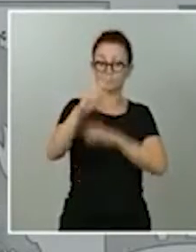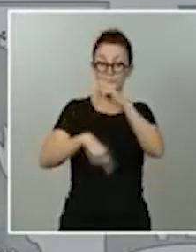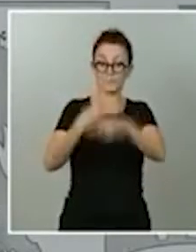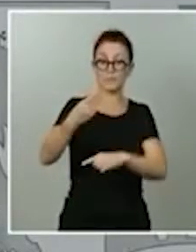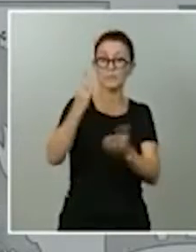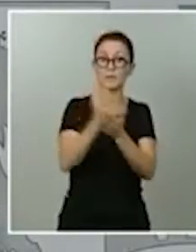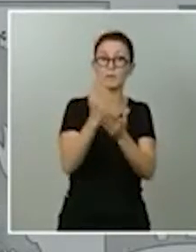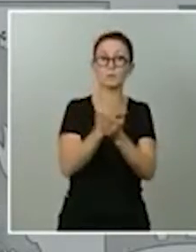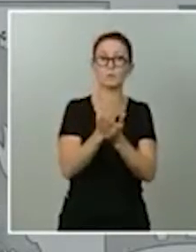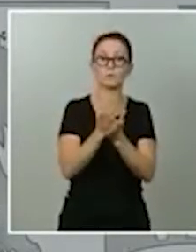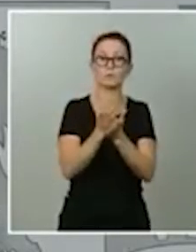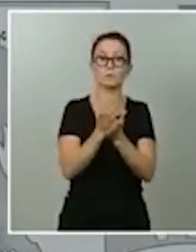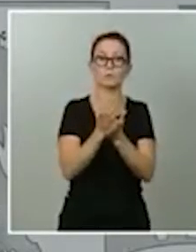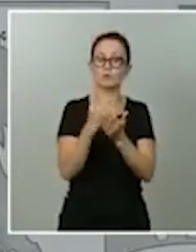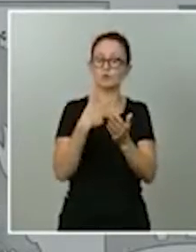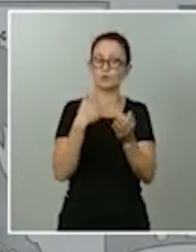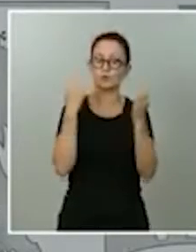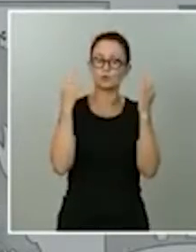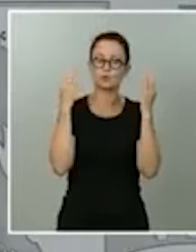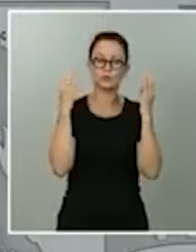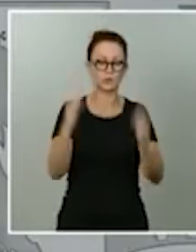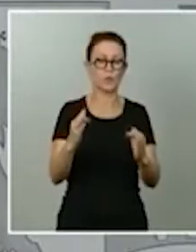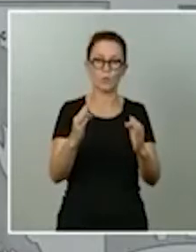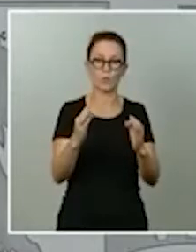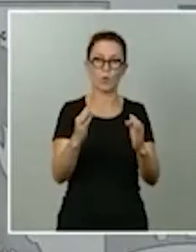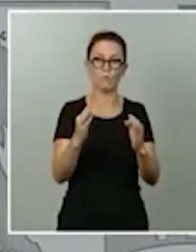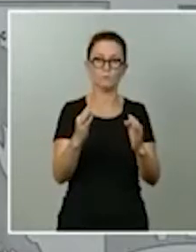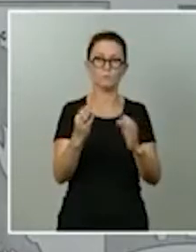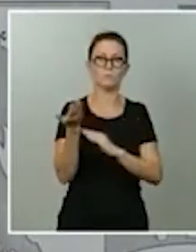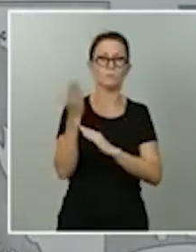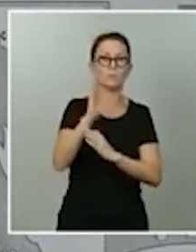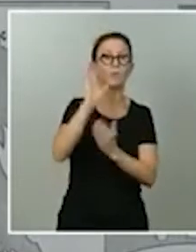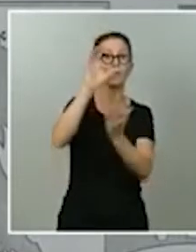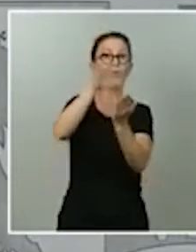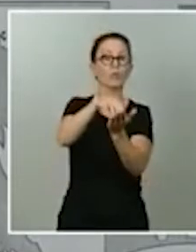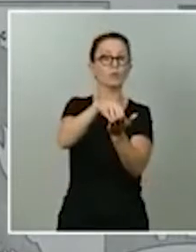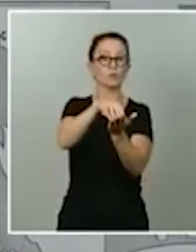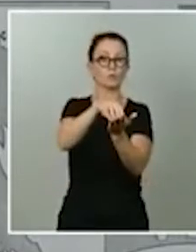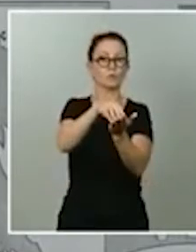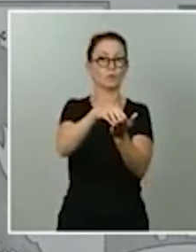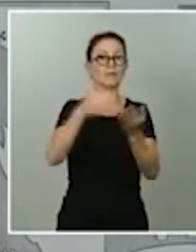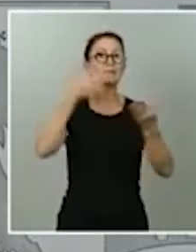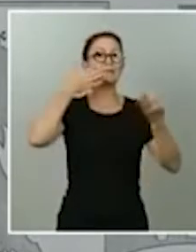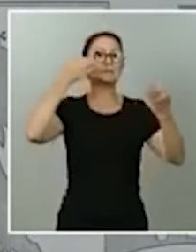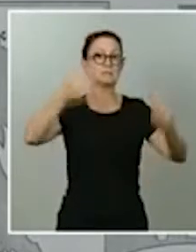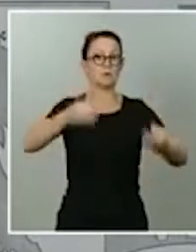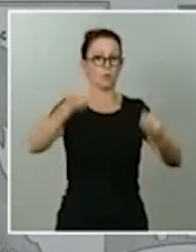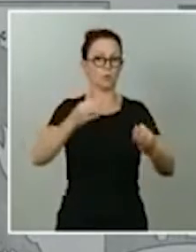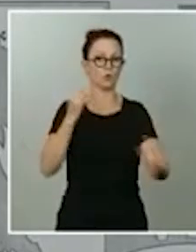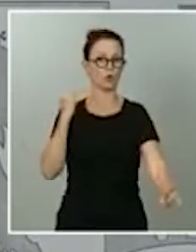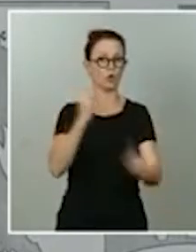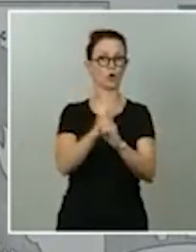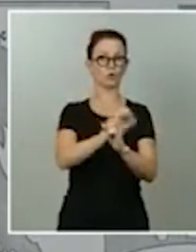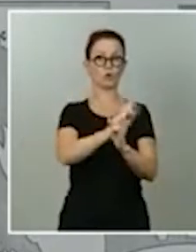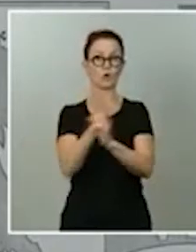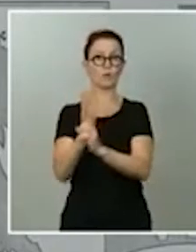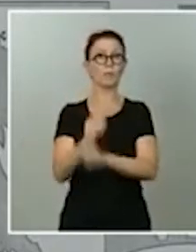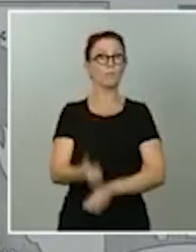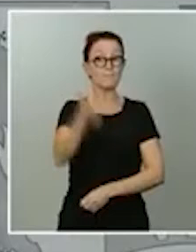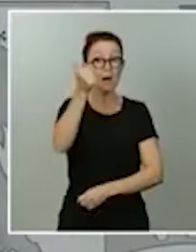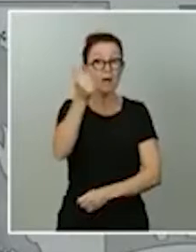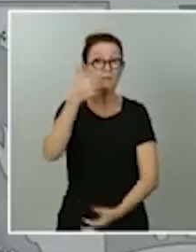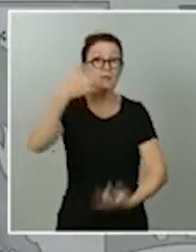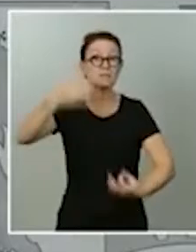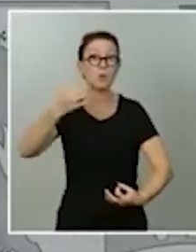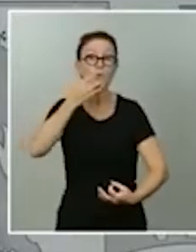educativos, centros seguros, seguros de COVID, muchos más seguros que lo que pueda ser, por ejemplo, un parque infantil al